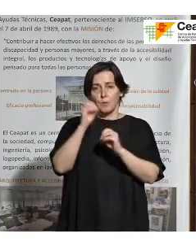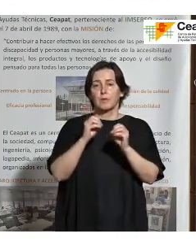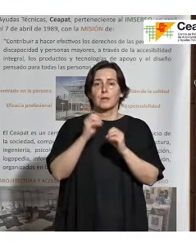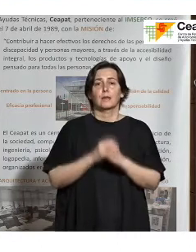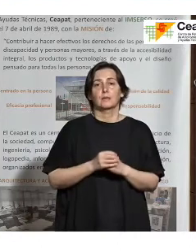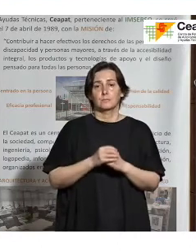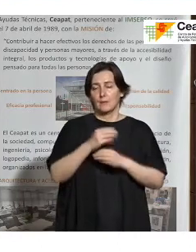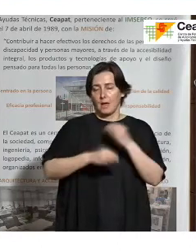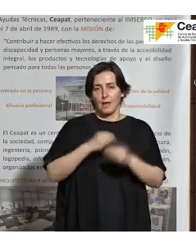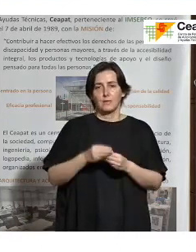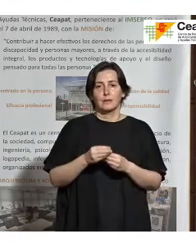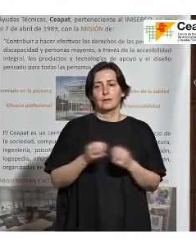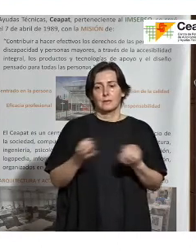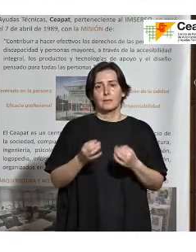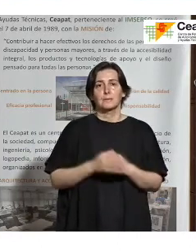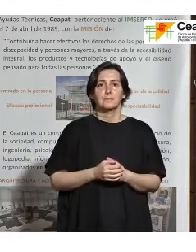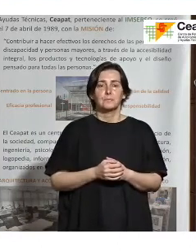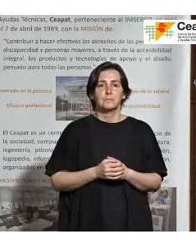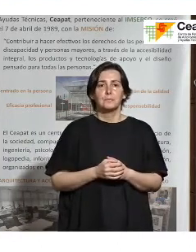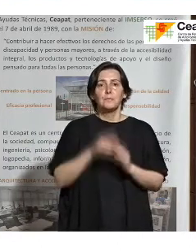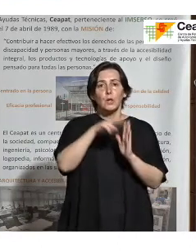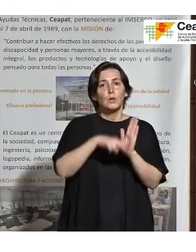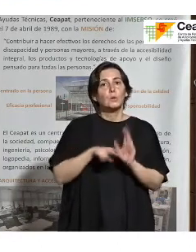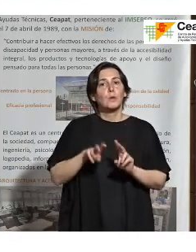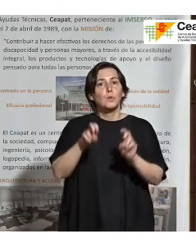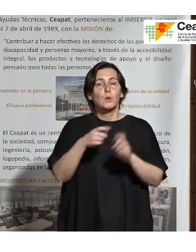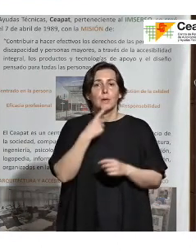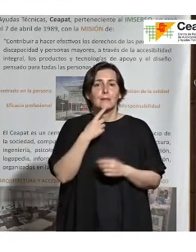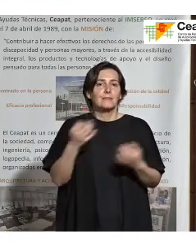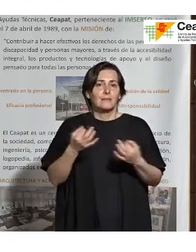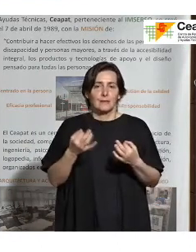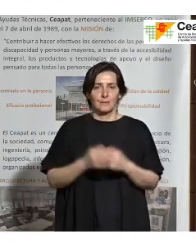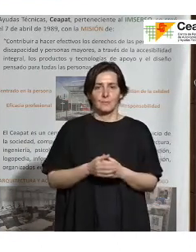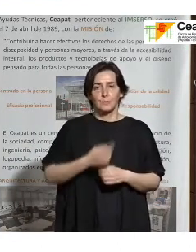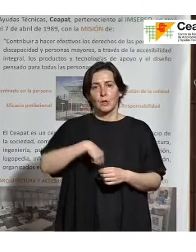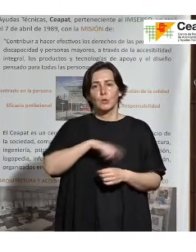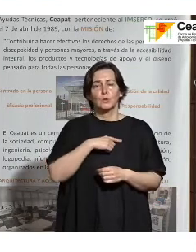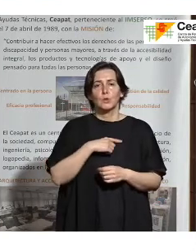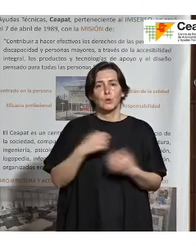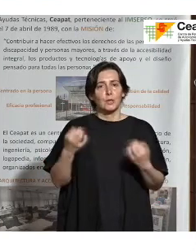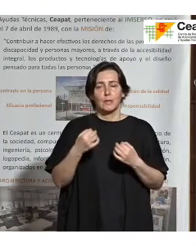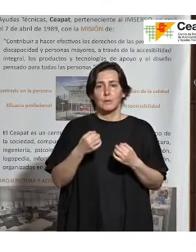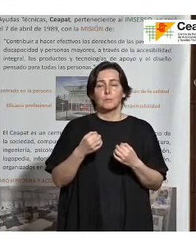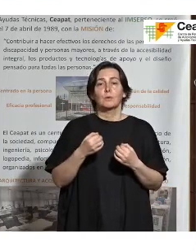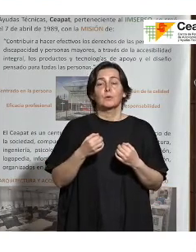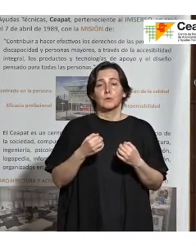parte. ¿Qué es lo que nos dice la nueva norma? Pues que tenemos que tener disponible en formato impreso, con un lenguaje claro y